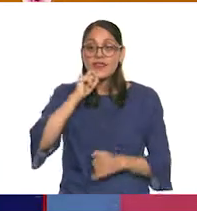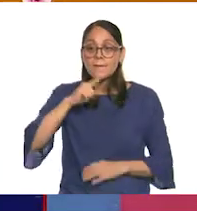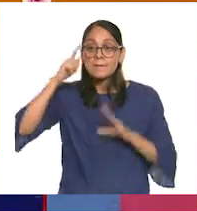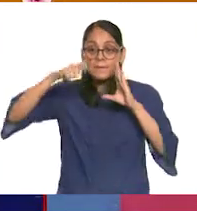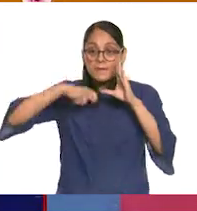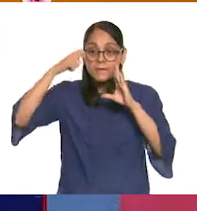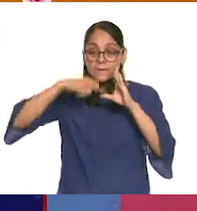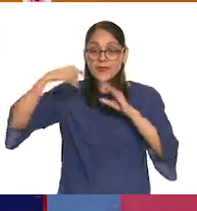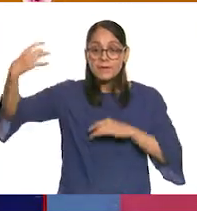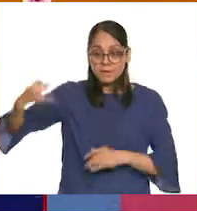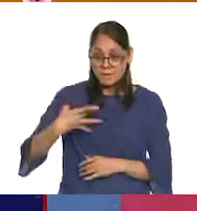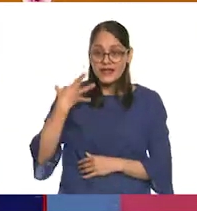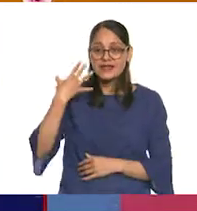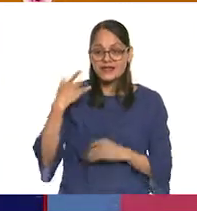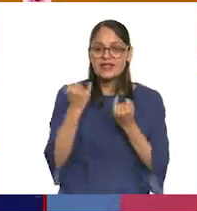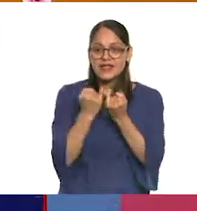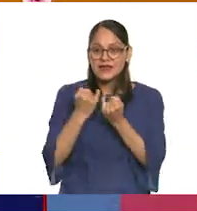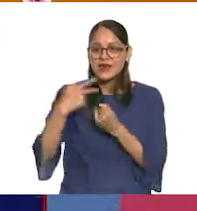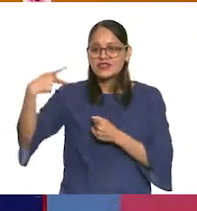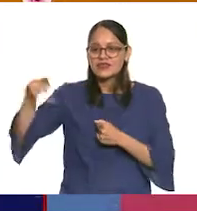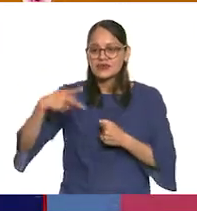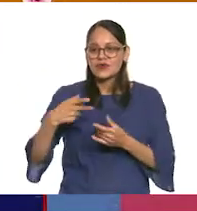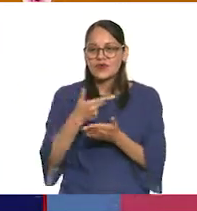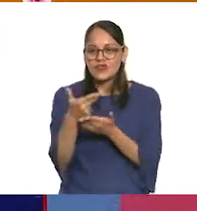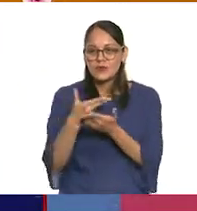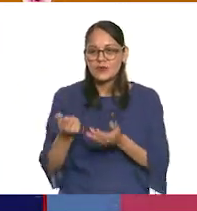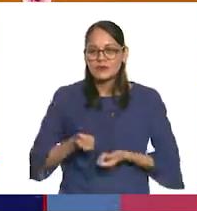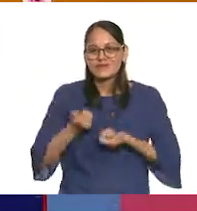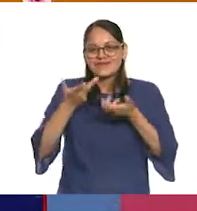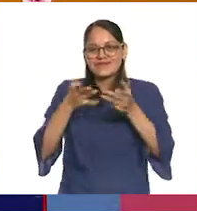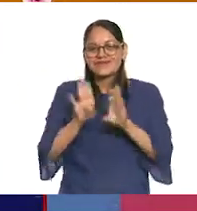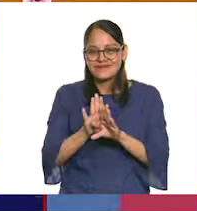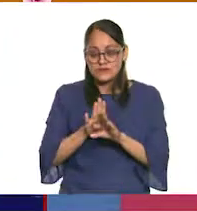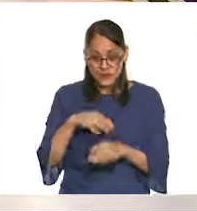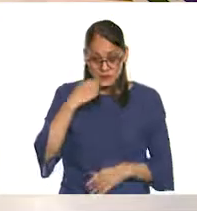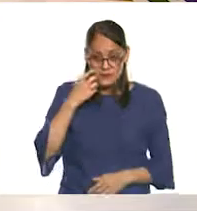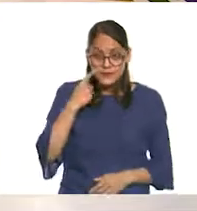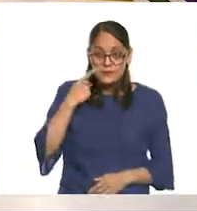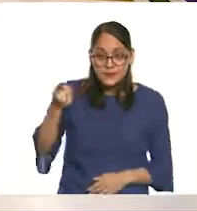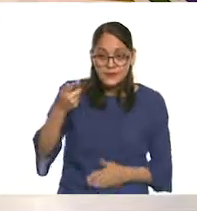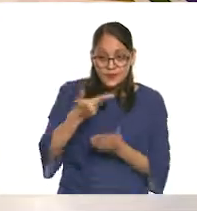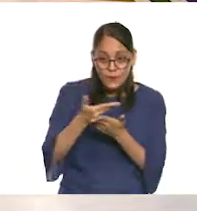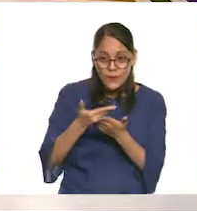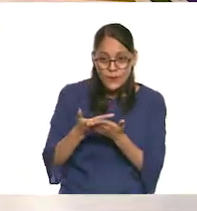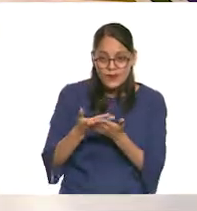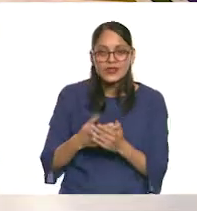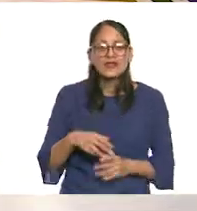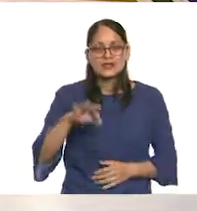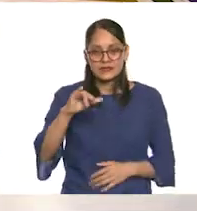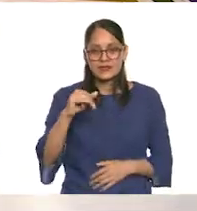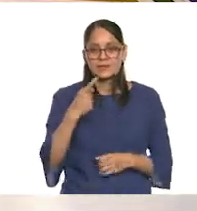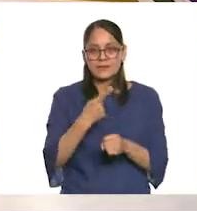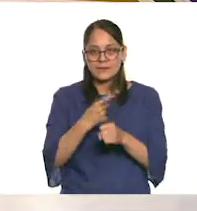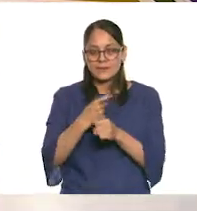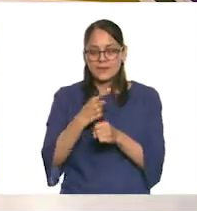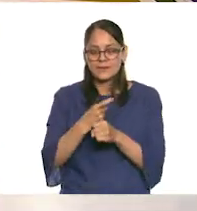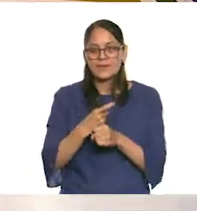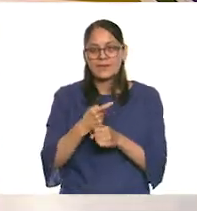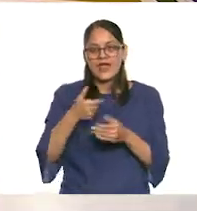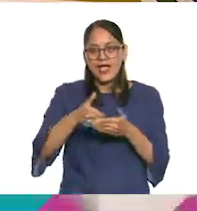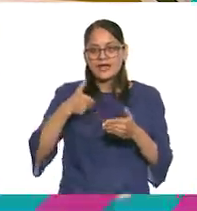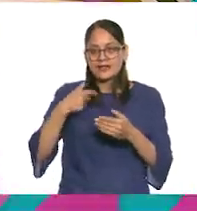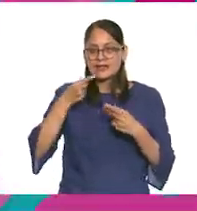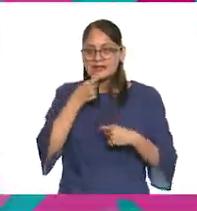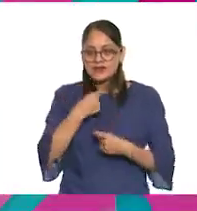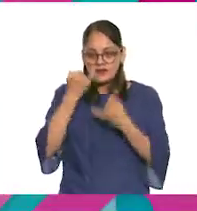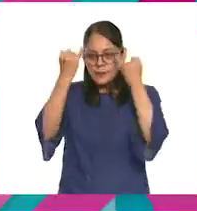videos donde nos cuentan sus dibujos y cómo los realizaron. ¿Quieres que vayamos a ver los dibujos? Pero, por supuesto, para conocer el proceso creativo de todas las niñas